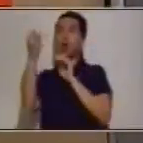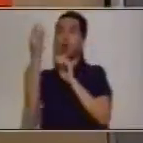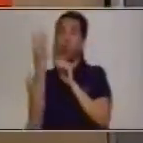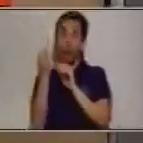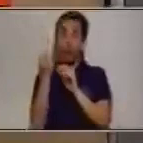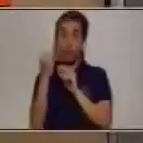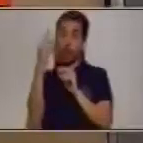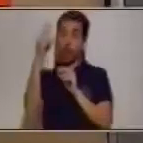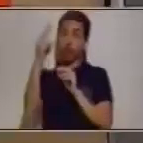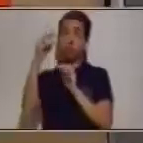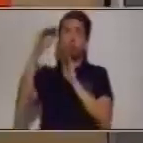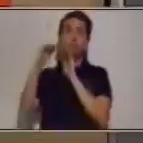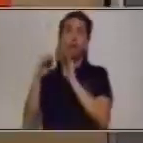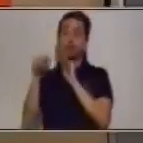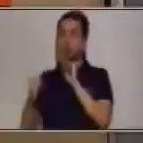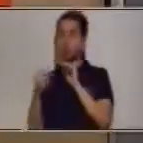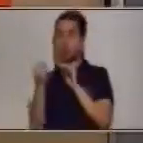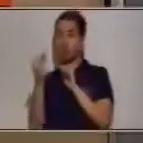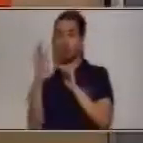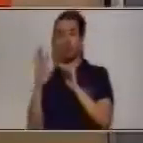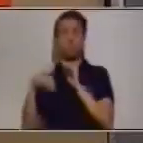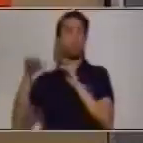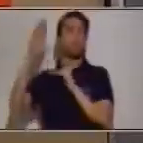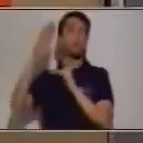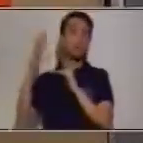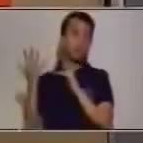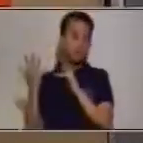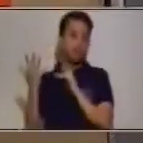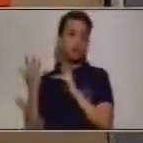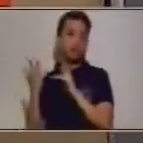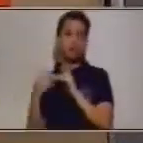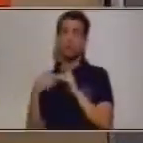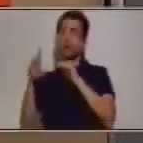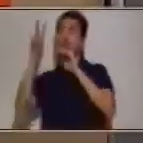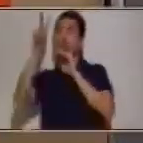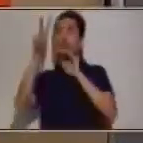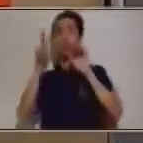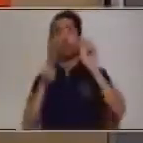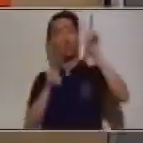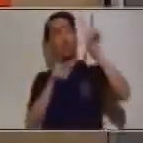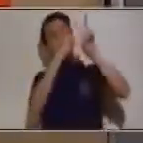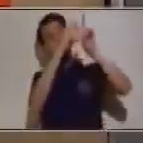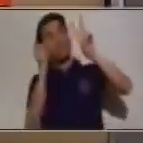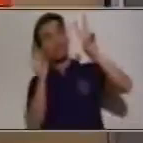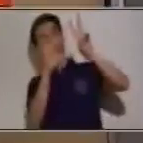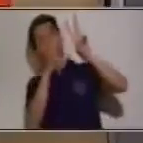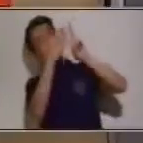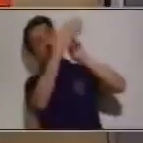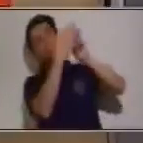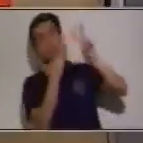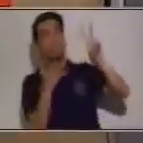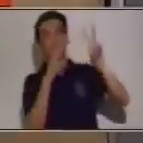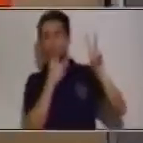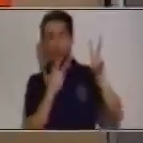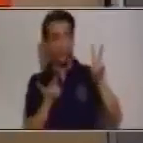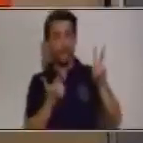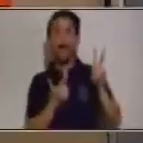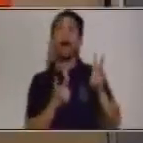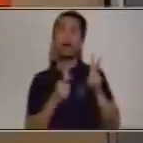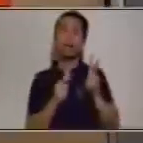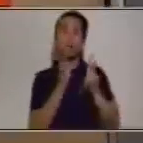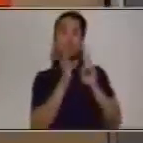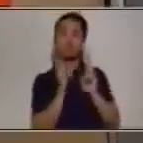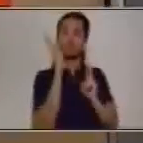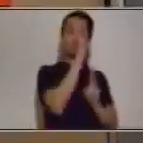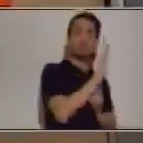respectiva, no se le podían quitar los cinco de los cuales estábamos hablando del sustraendo. Por lo tanto, del lado de las